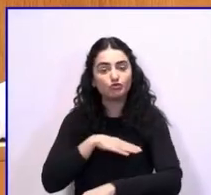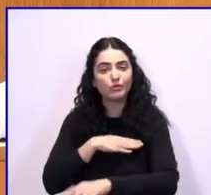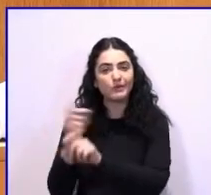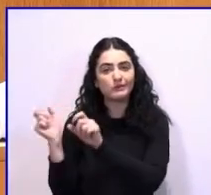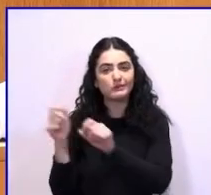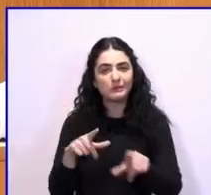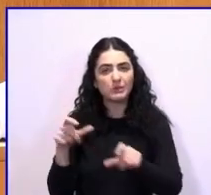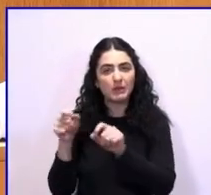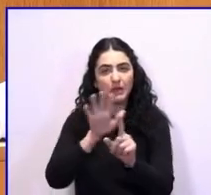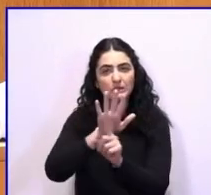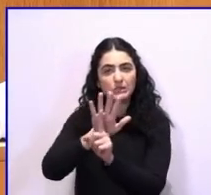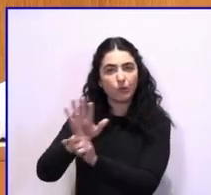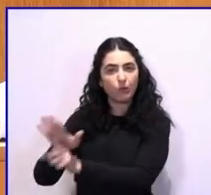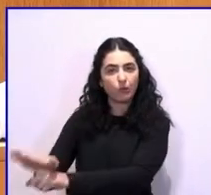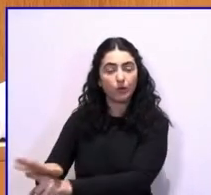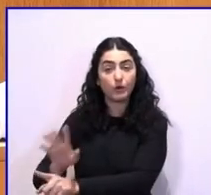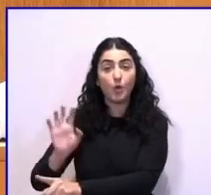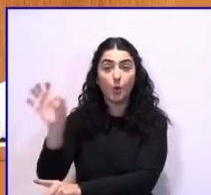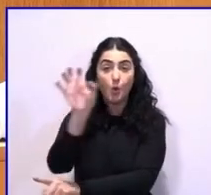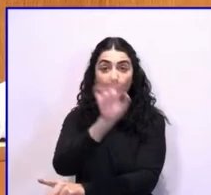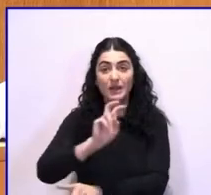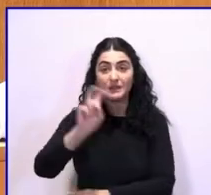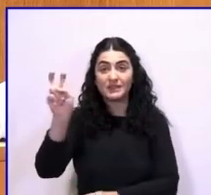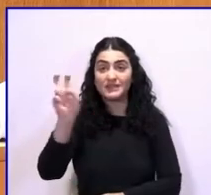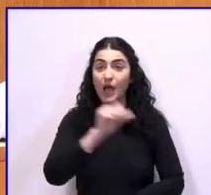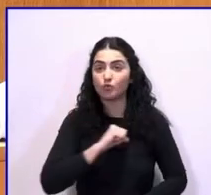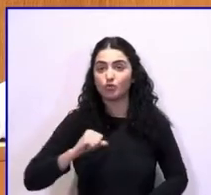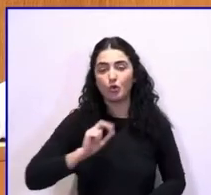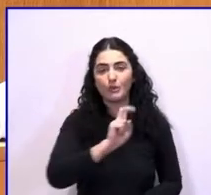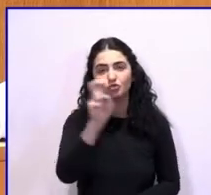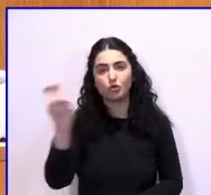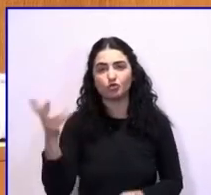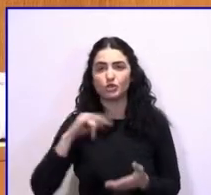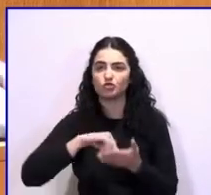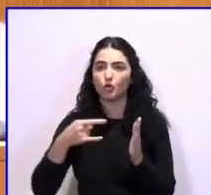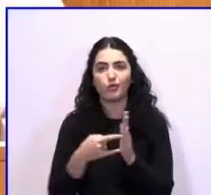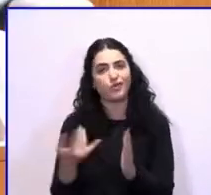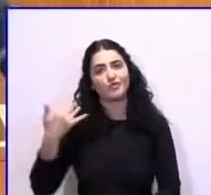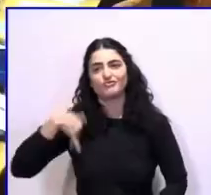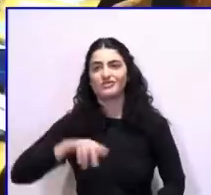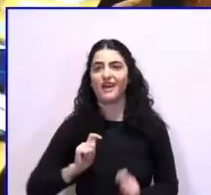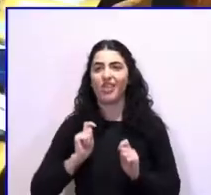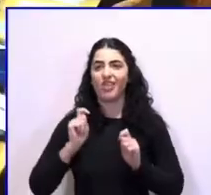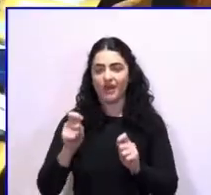y en otras comunidades autónomas ya lo han solucionado. Gracias. Gracias, señor Ollero. Gracias.